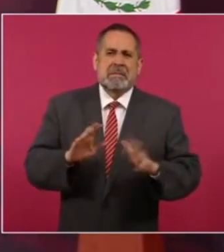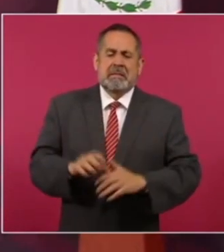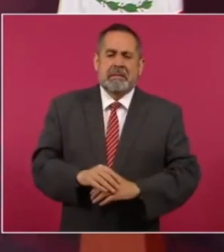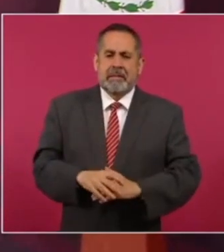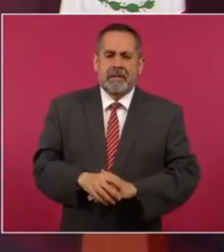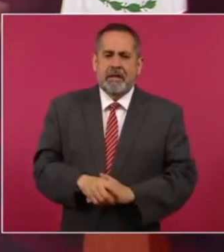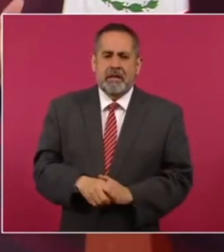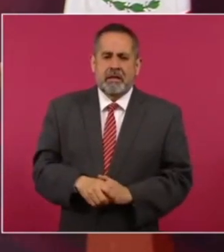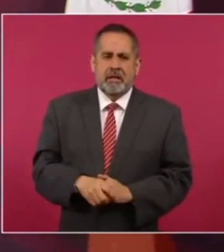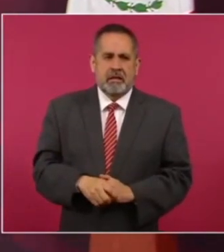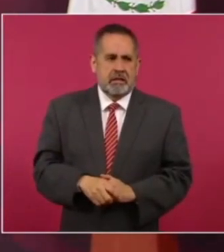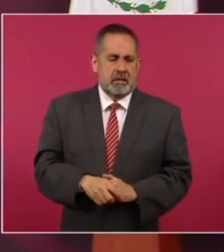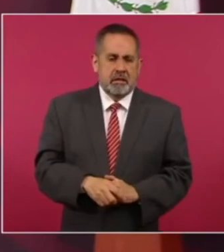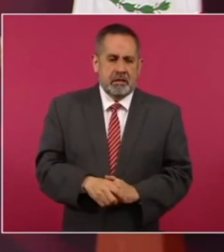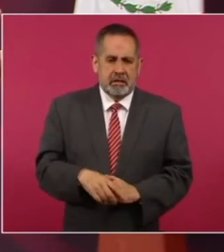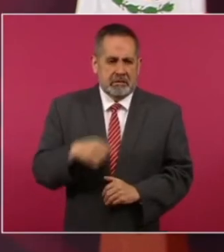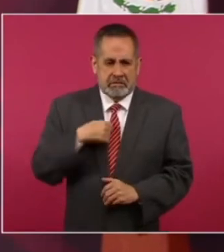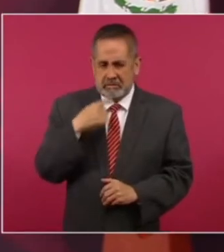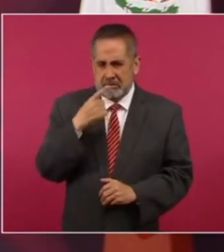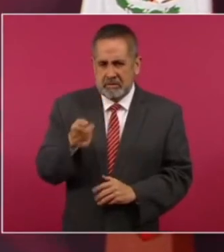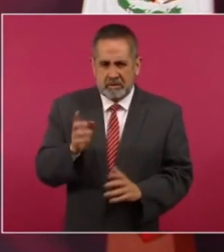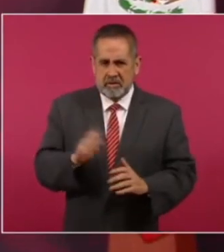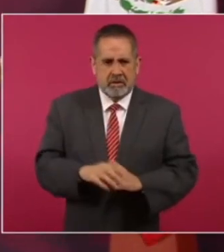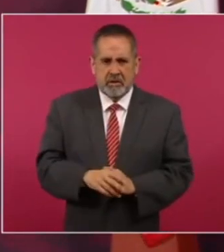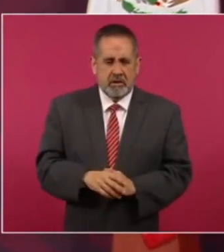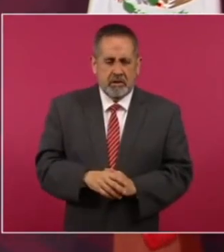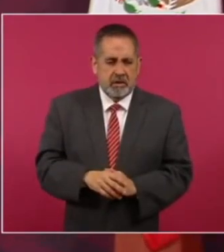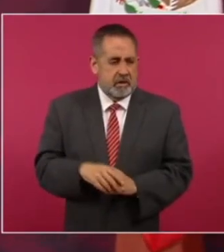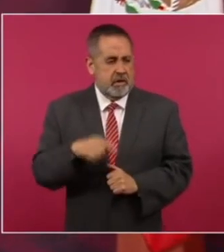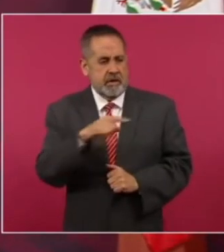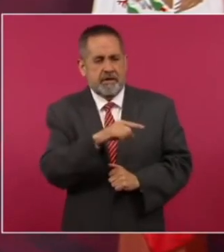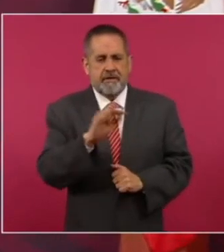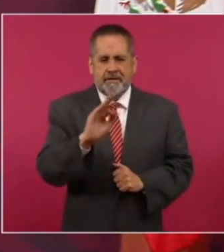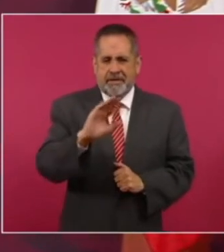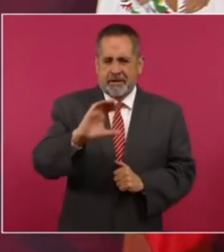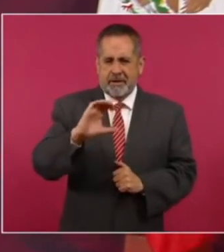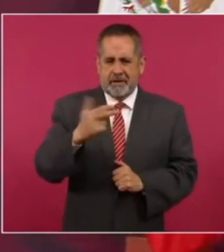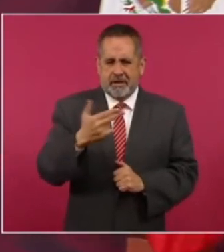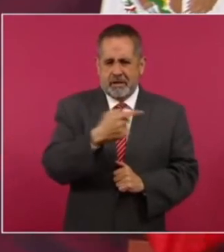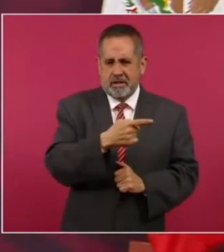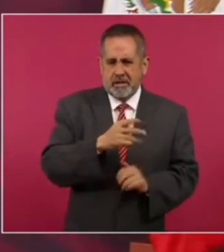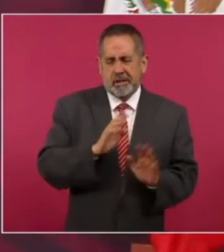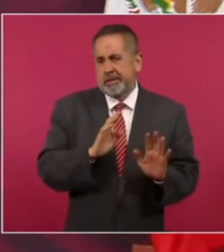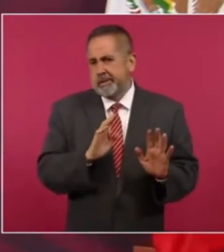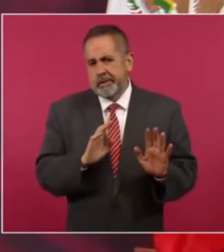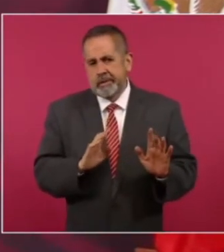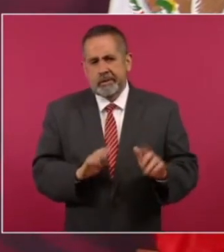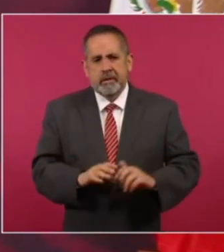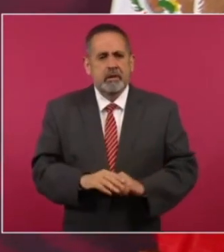yo diría que el caso de Felipe Calderón es un caso